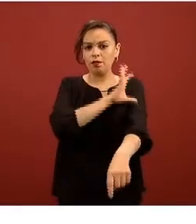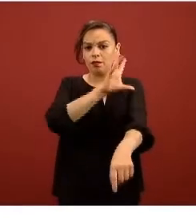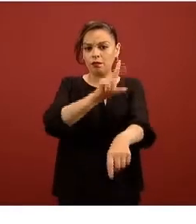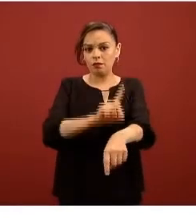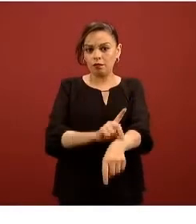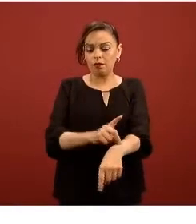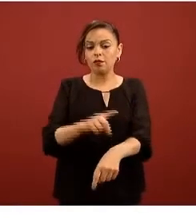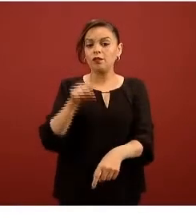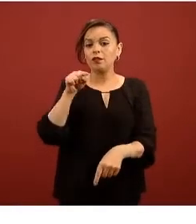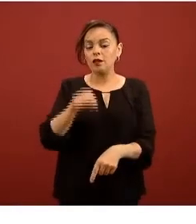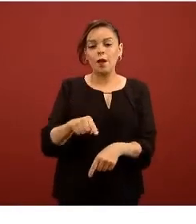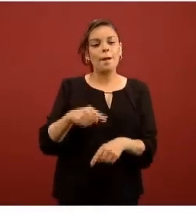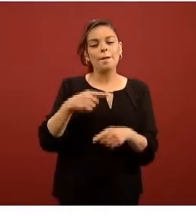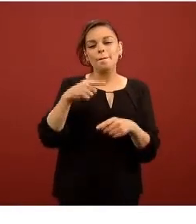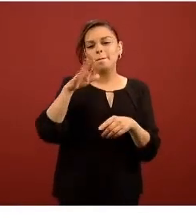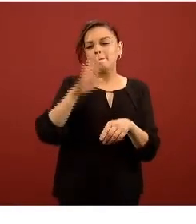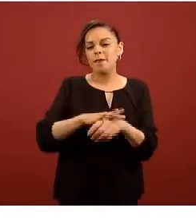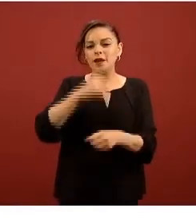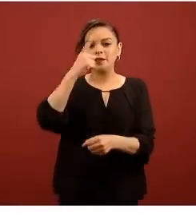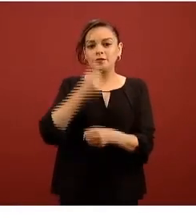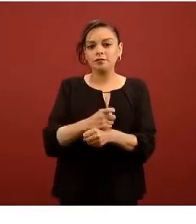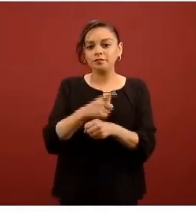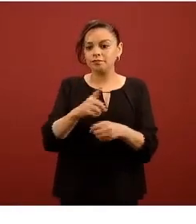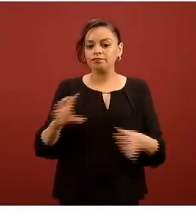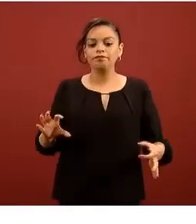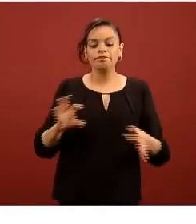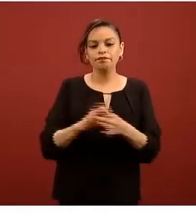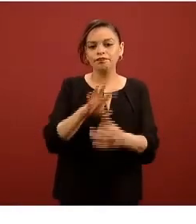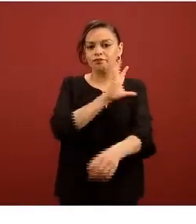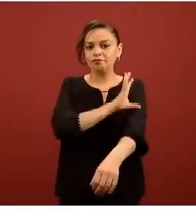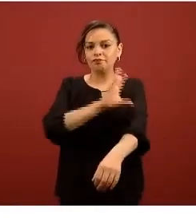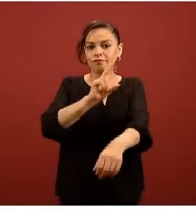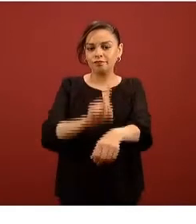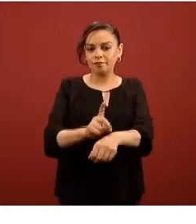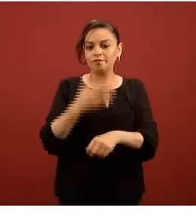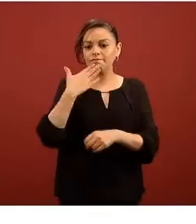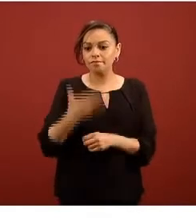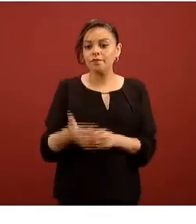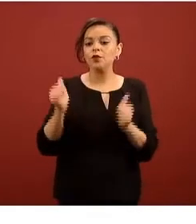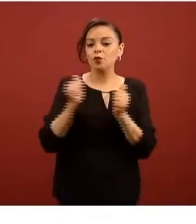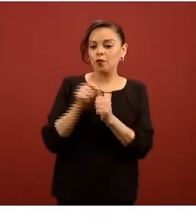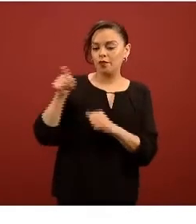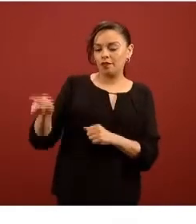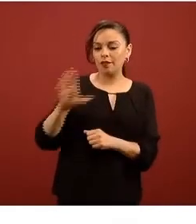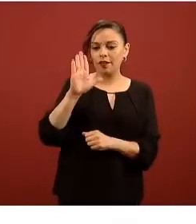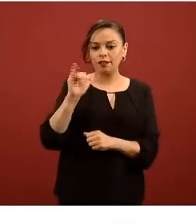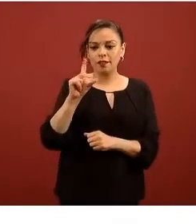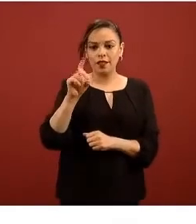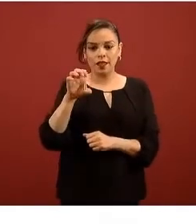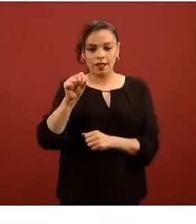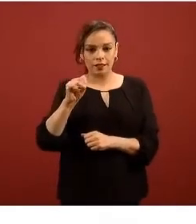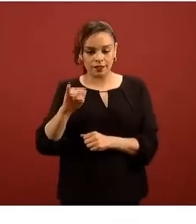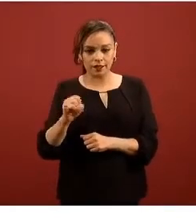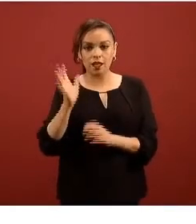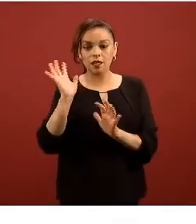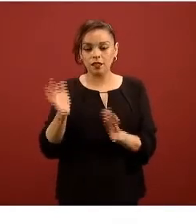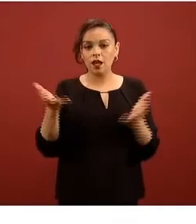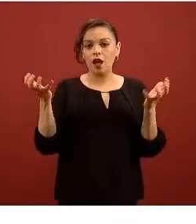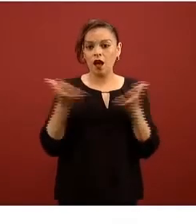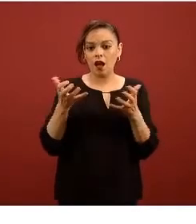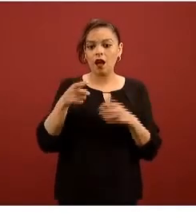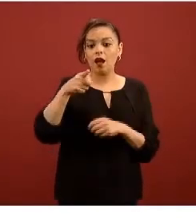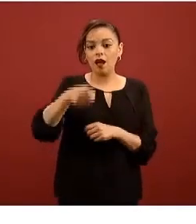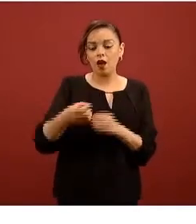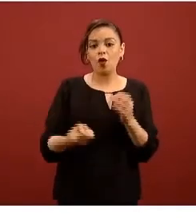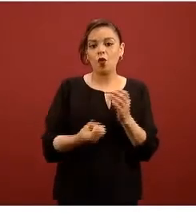CIDESI es con quien hemos estado trabajando la coordinación de este desarrollo se logró ya este prototipo que ya